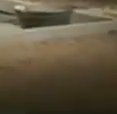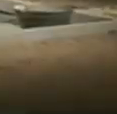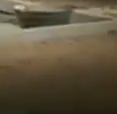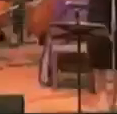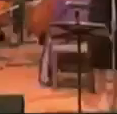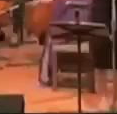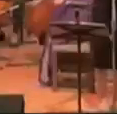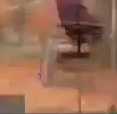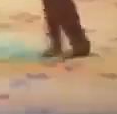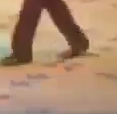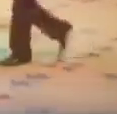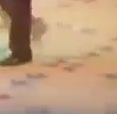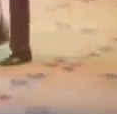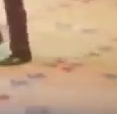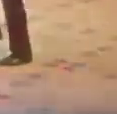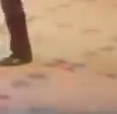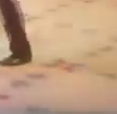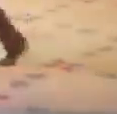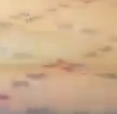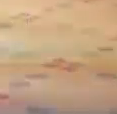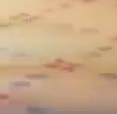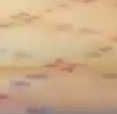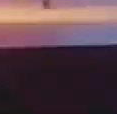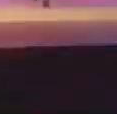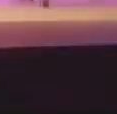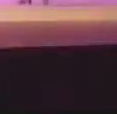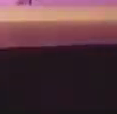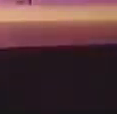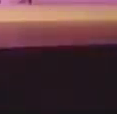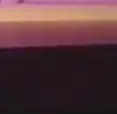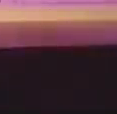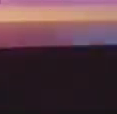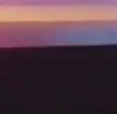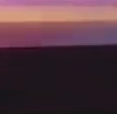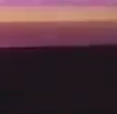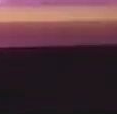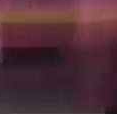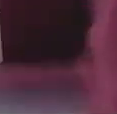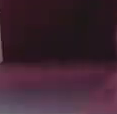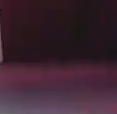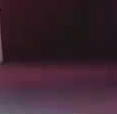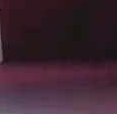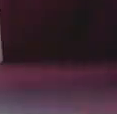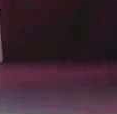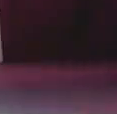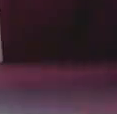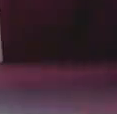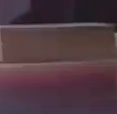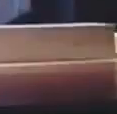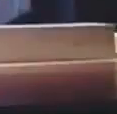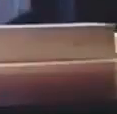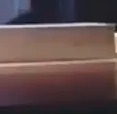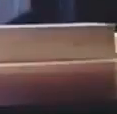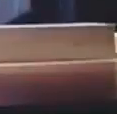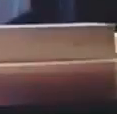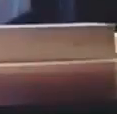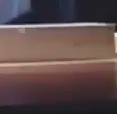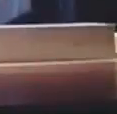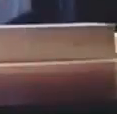humanidad. que sea humana la humanidad.